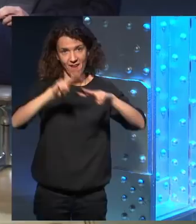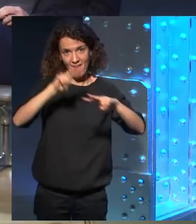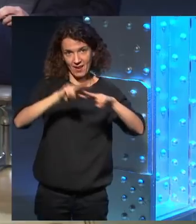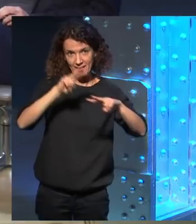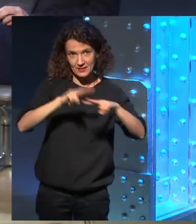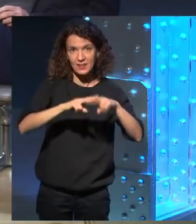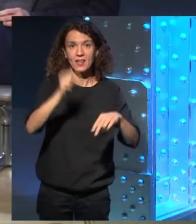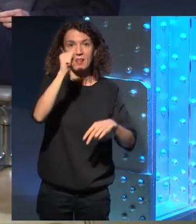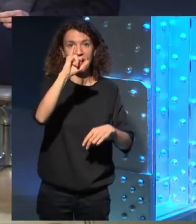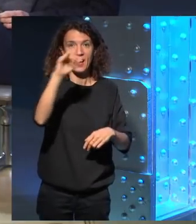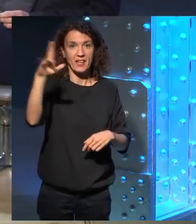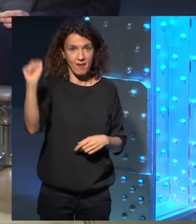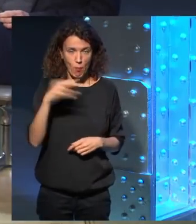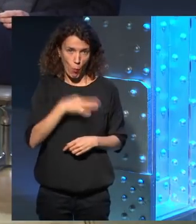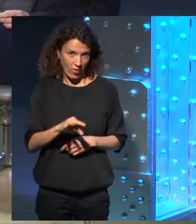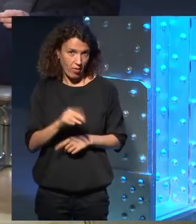Aira.